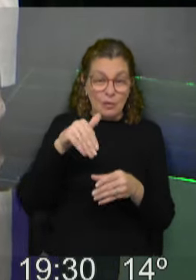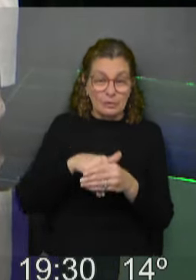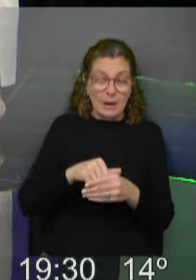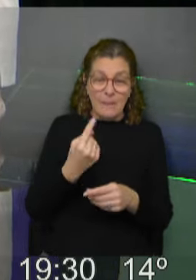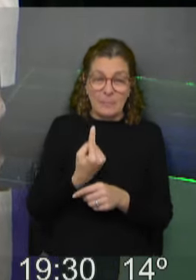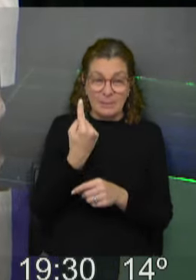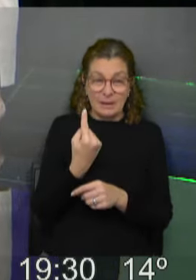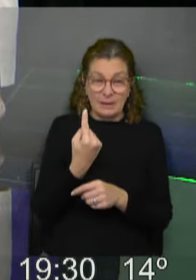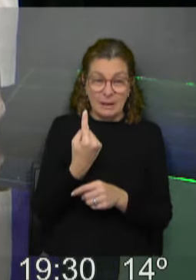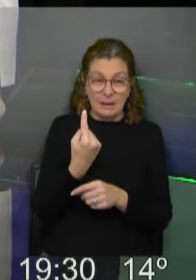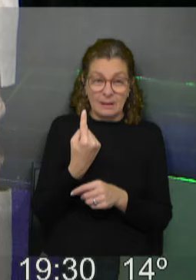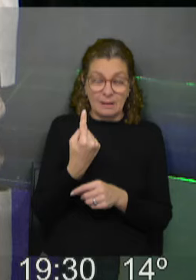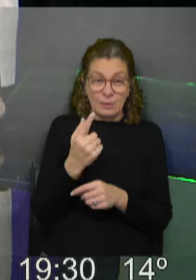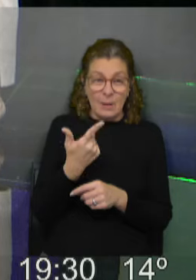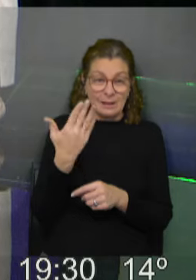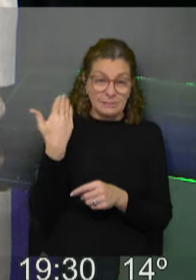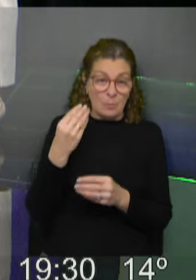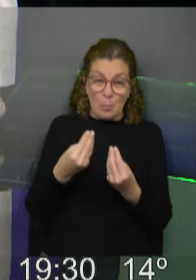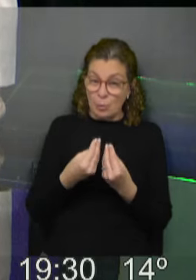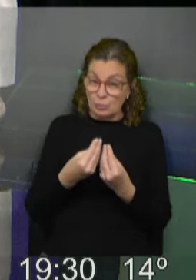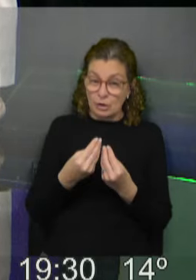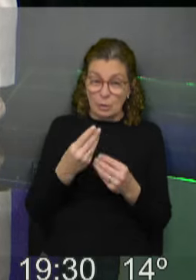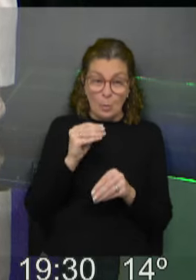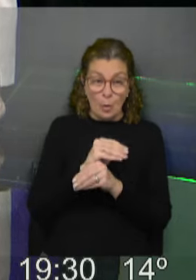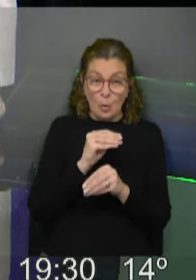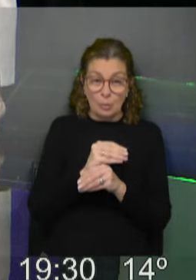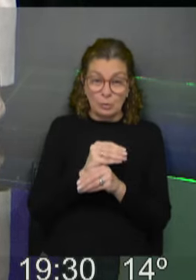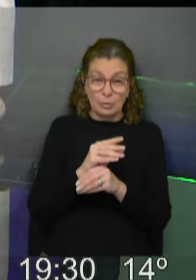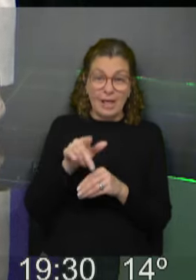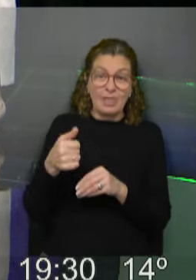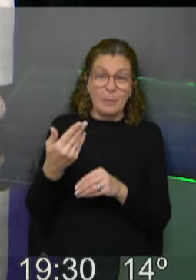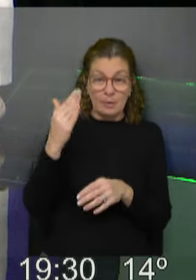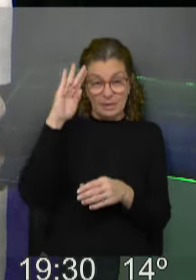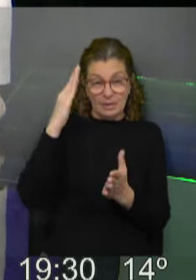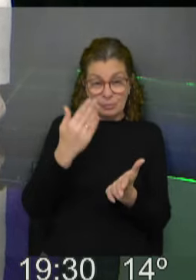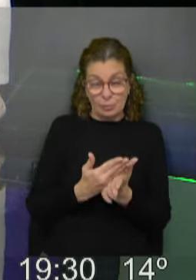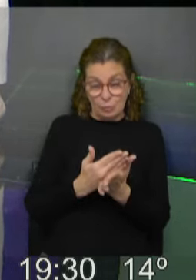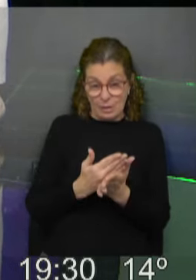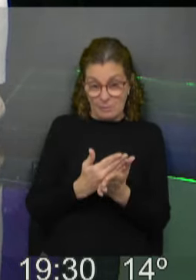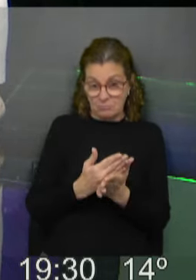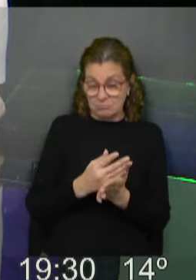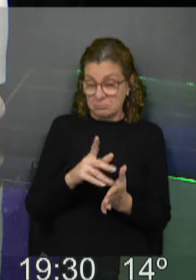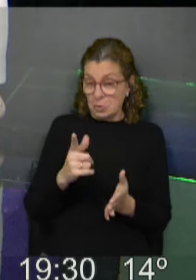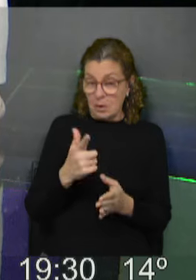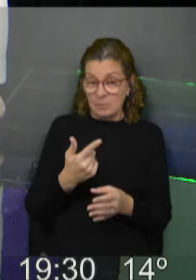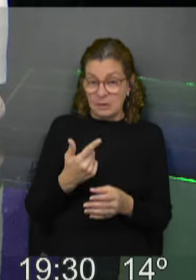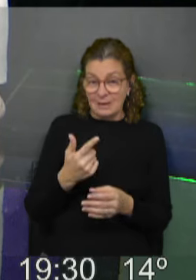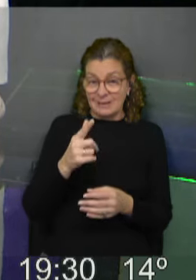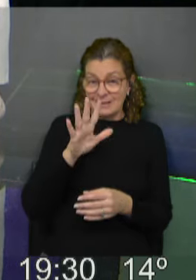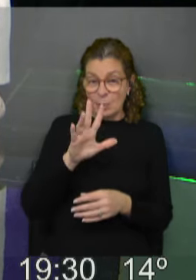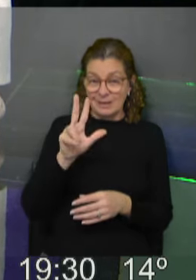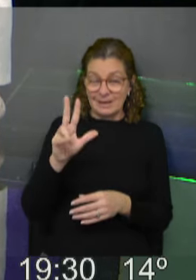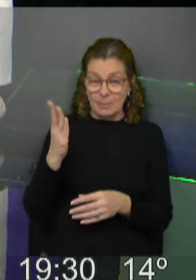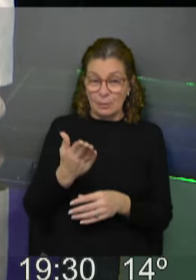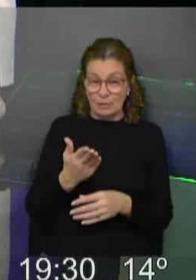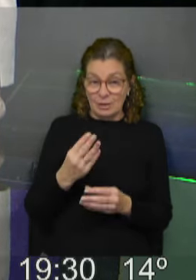primera instancia que tenemos. No tenemos tantas, no tenemos cultura post-dictadura del voto voluntario y participó el 53